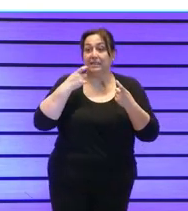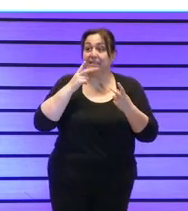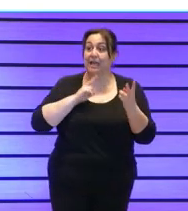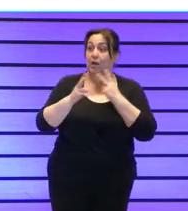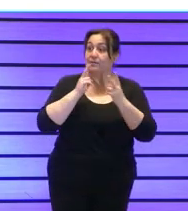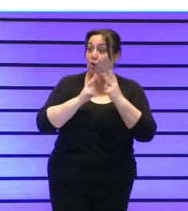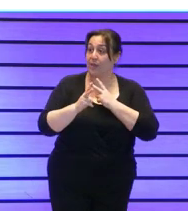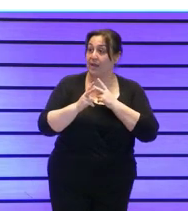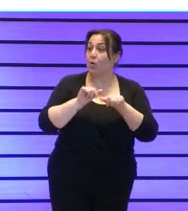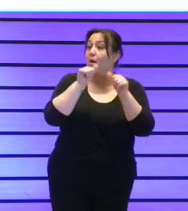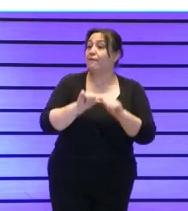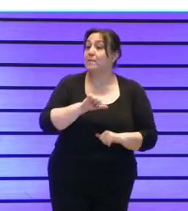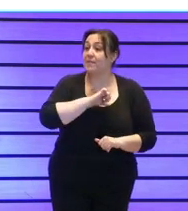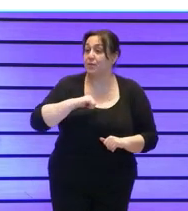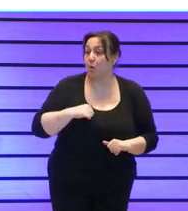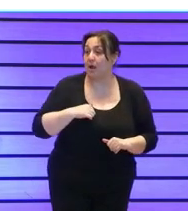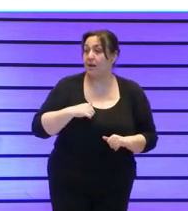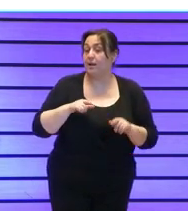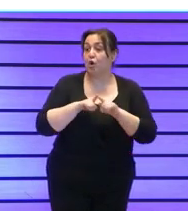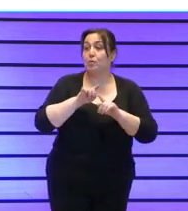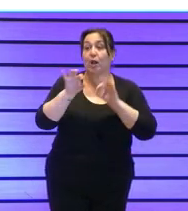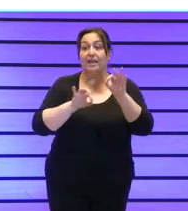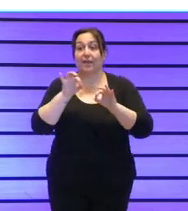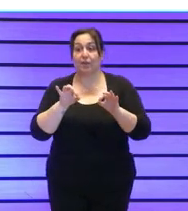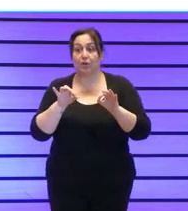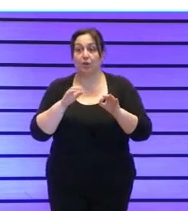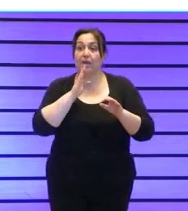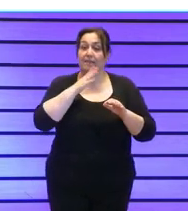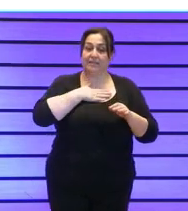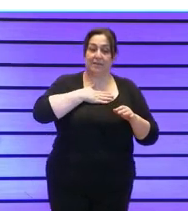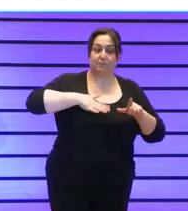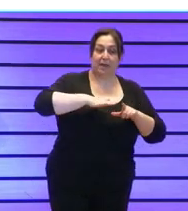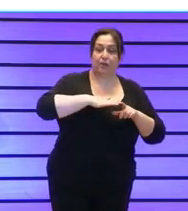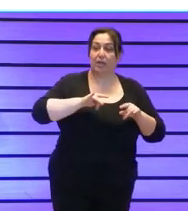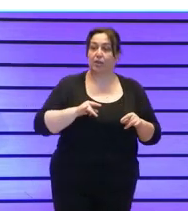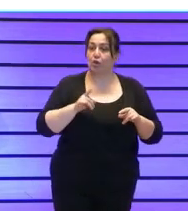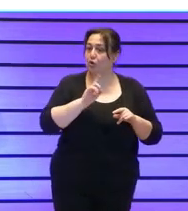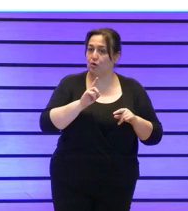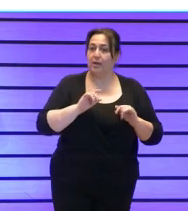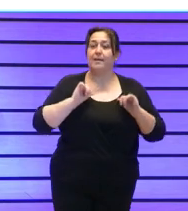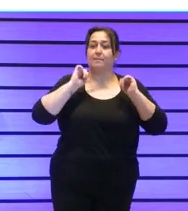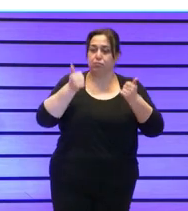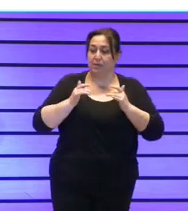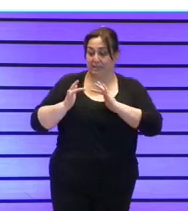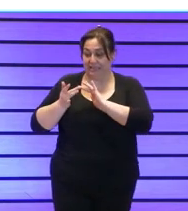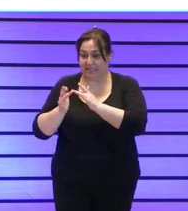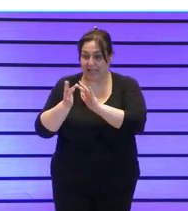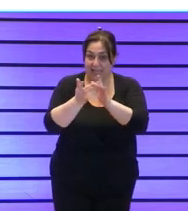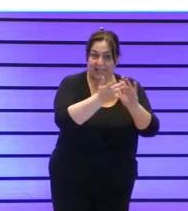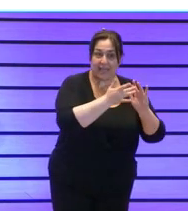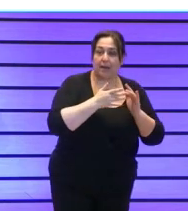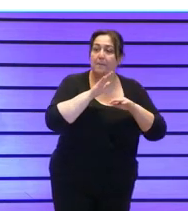contestarlas de manera individual cada organización desde su espacio y su territorio hemos generado esta sinergia para construir